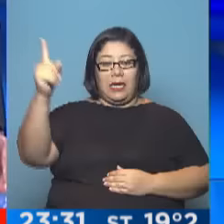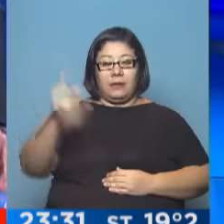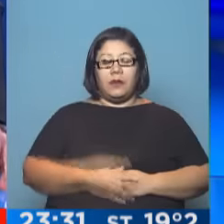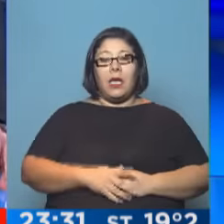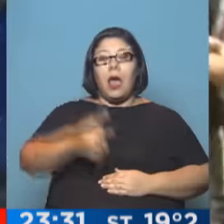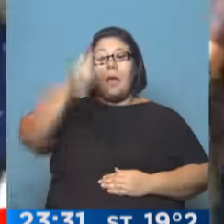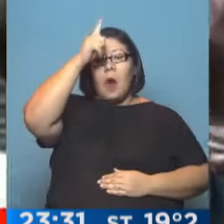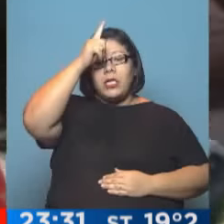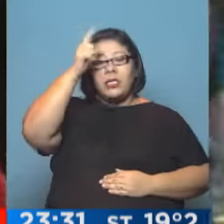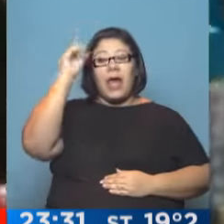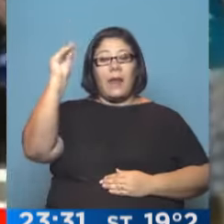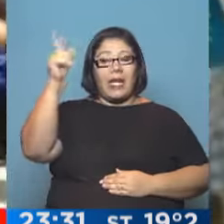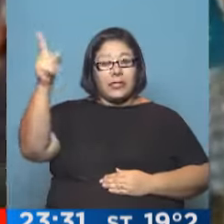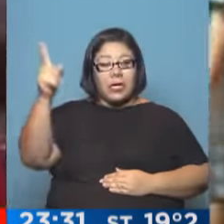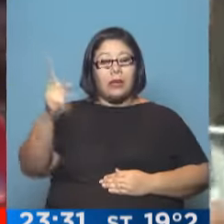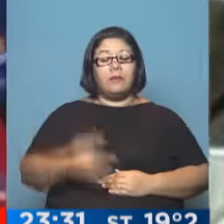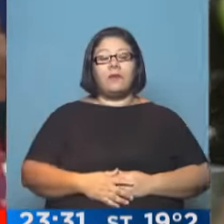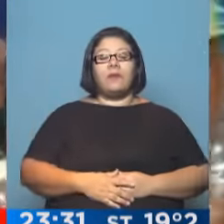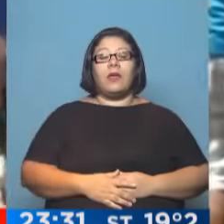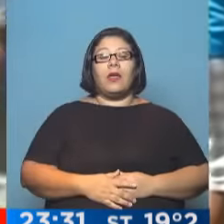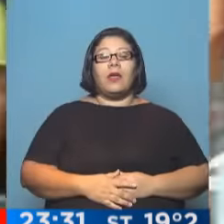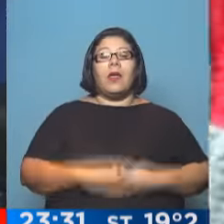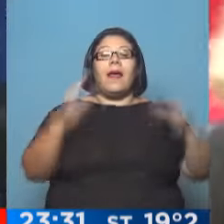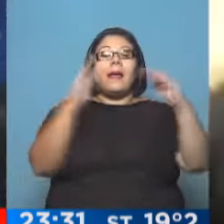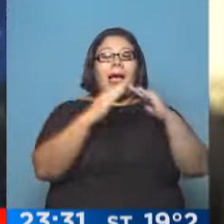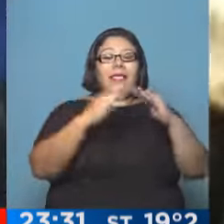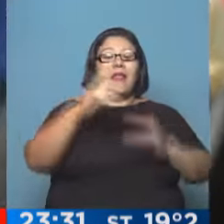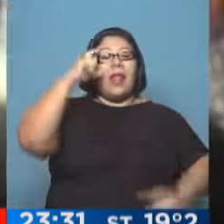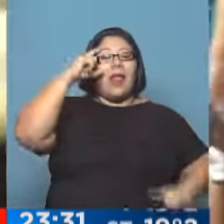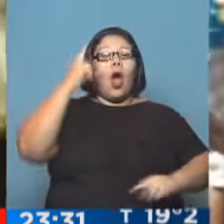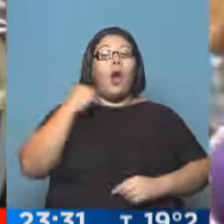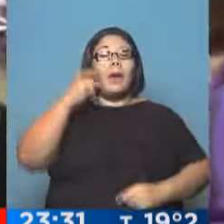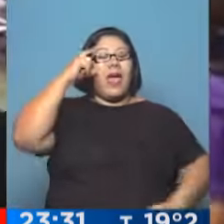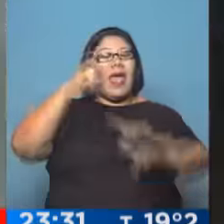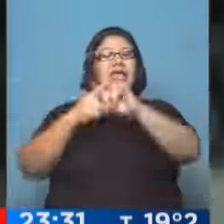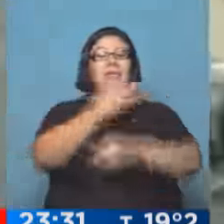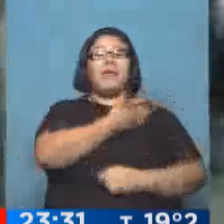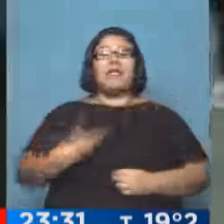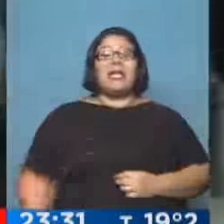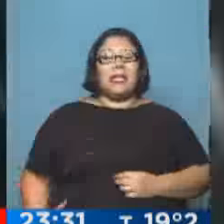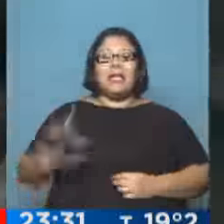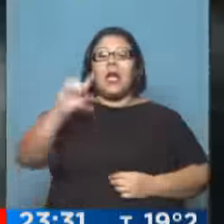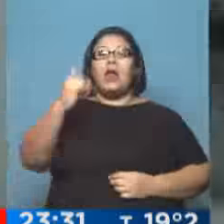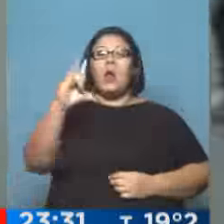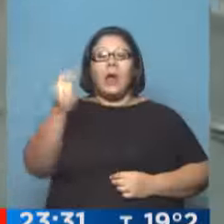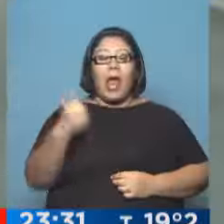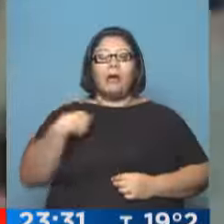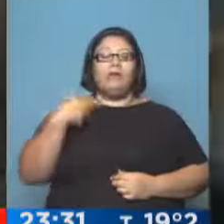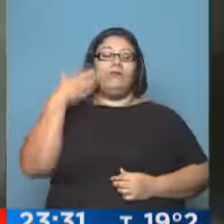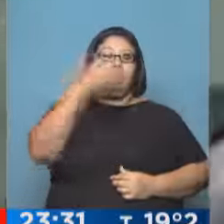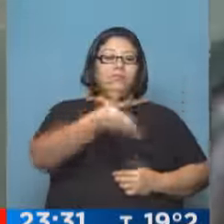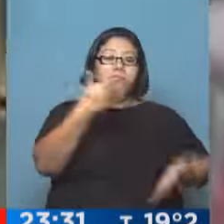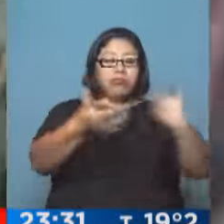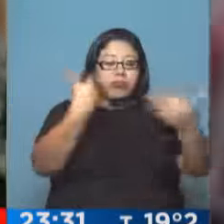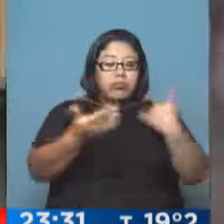allanó la vivienda del ex presidente Ignacio Lula da Silva y de sus familiares y trasladó al ex presidente para que prestara declaración por el